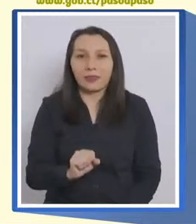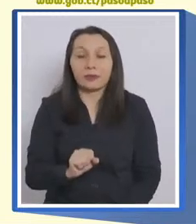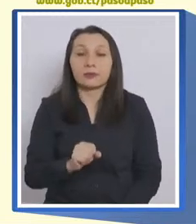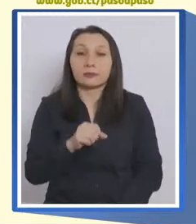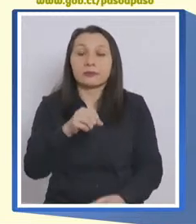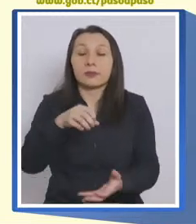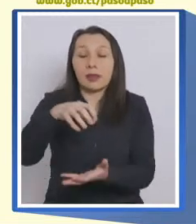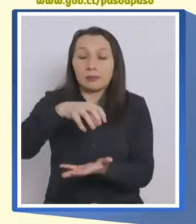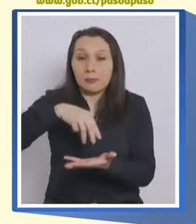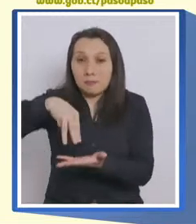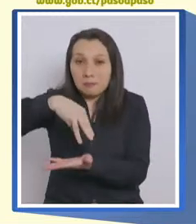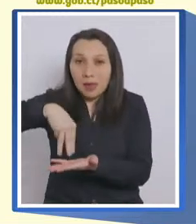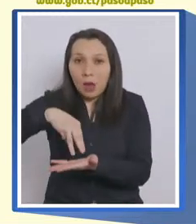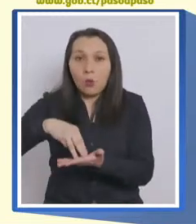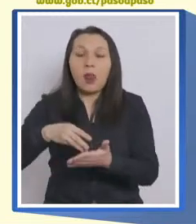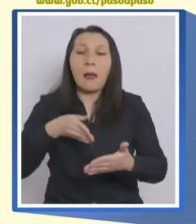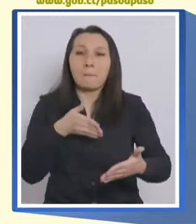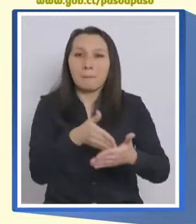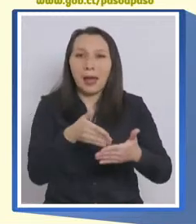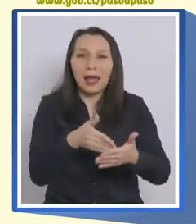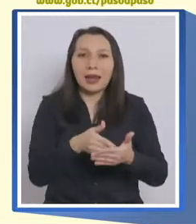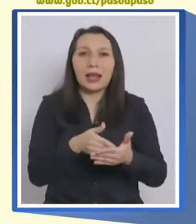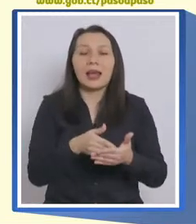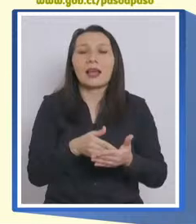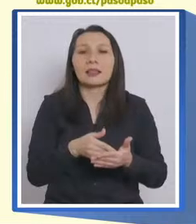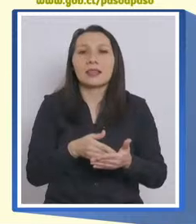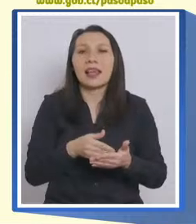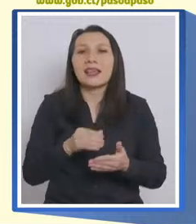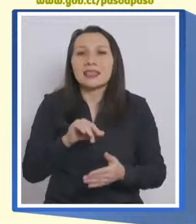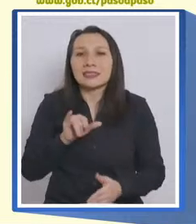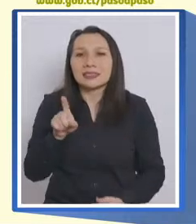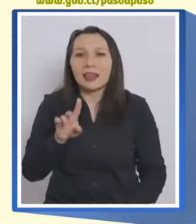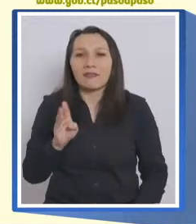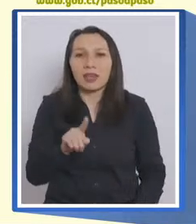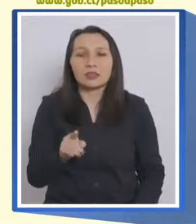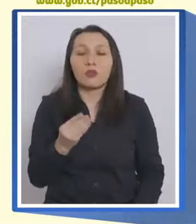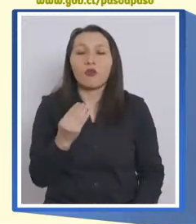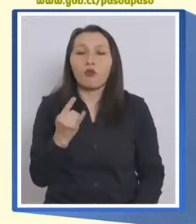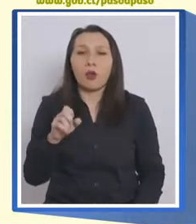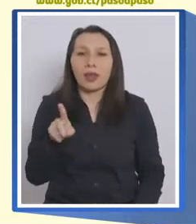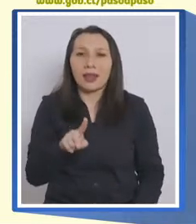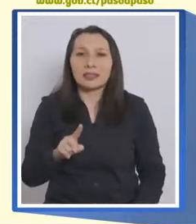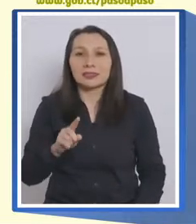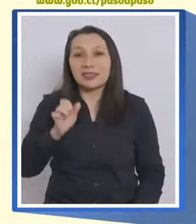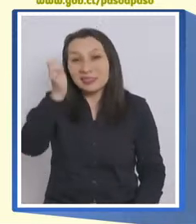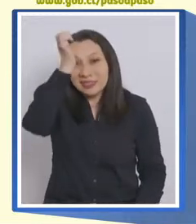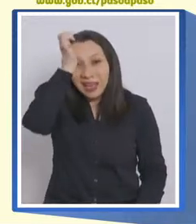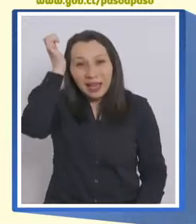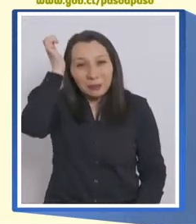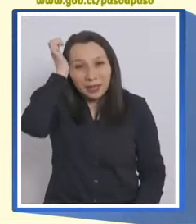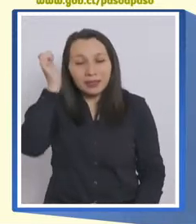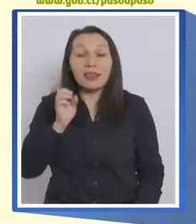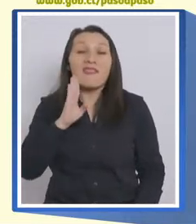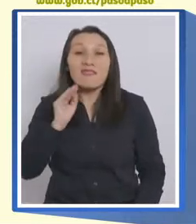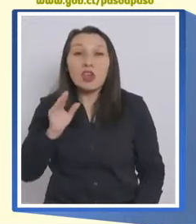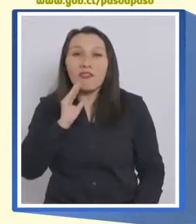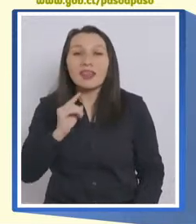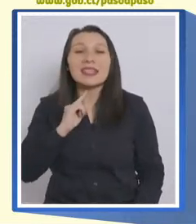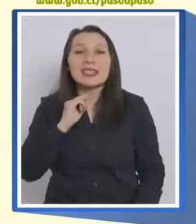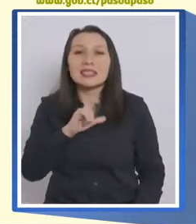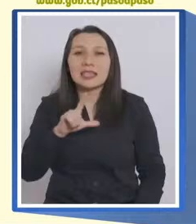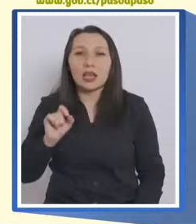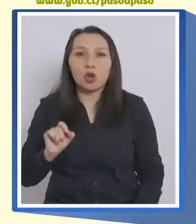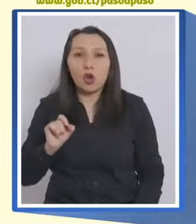región del Maule, Parral, Hierbas Buenas y San Clemente, en la región del Bío Bío, Quilleco,